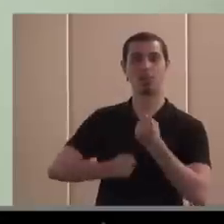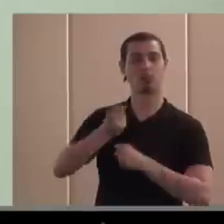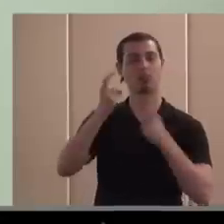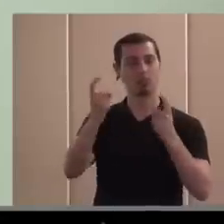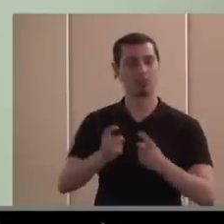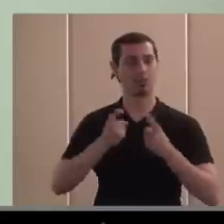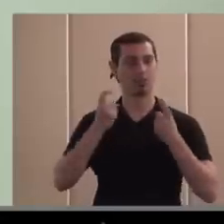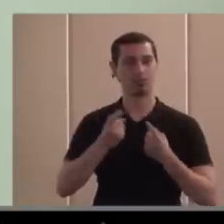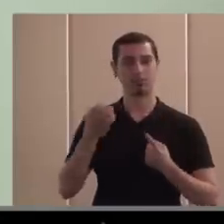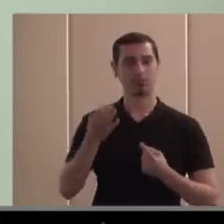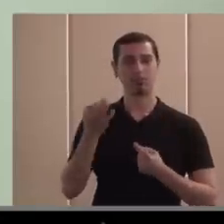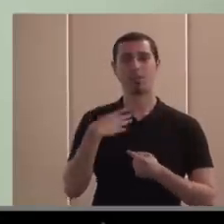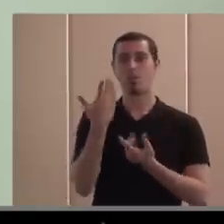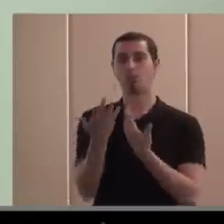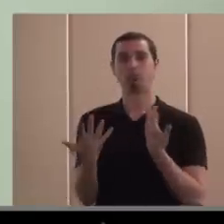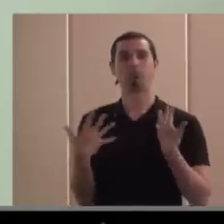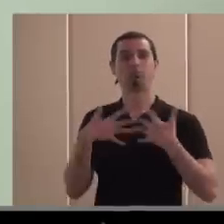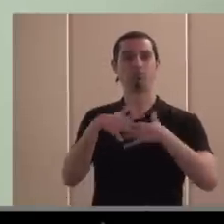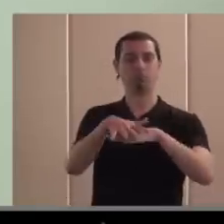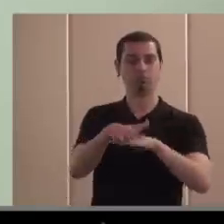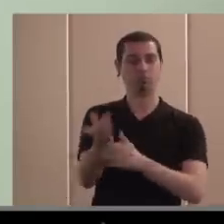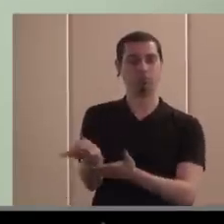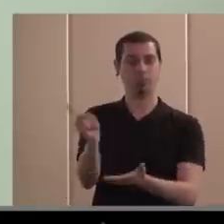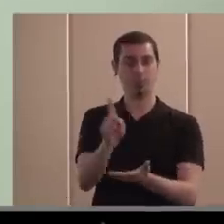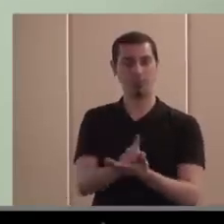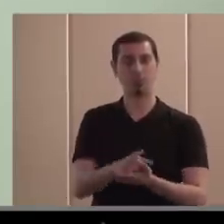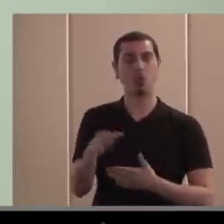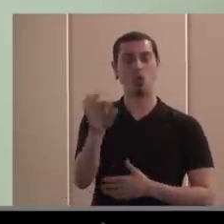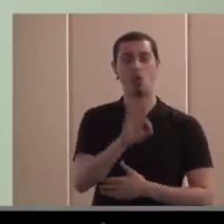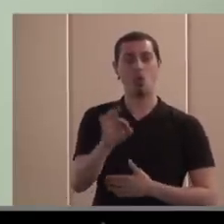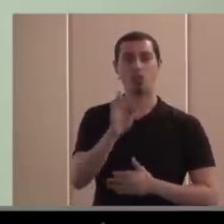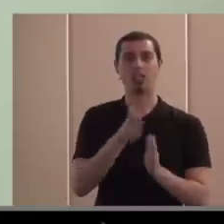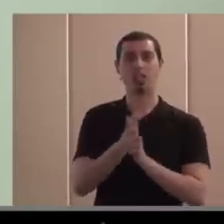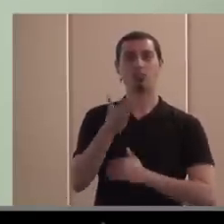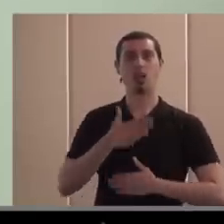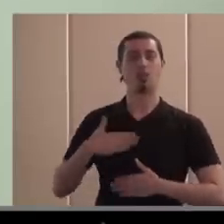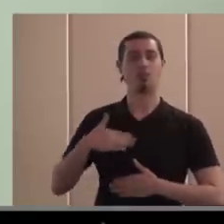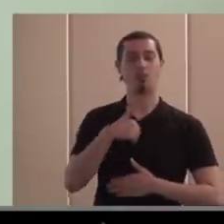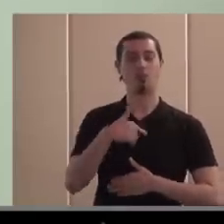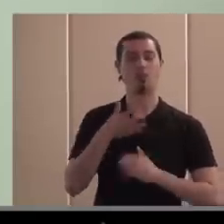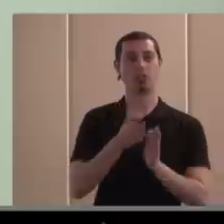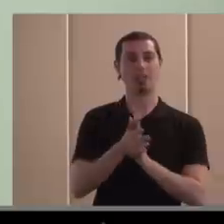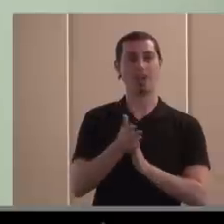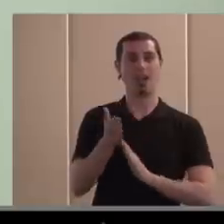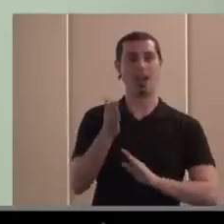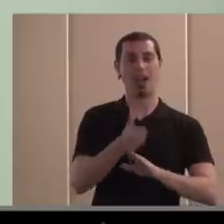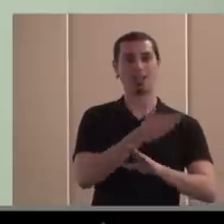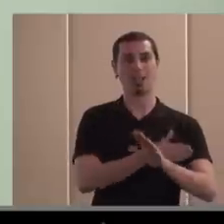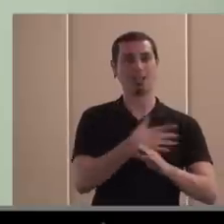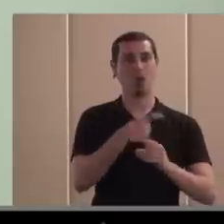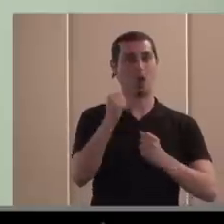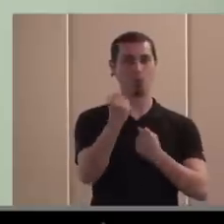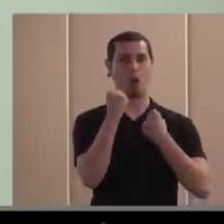reintegrándonos o de ir teniendo un papel, una función que se nos escamoteaba o que se nos negaba.